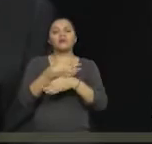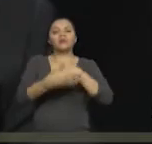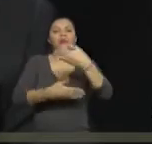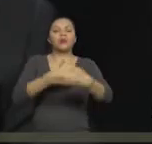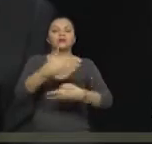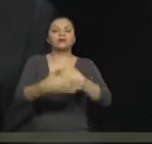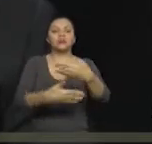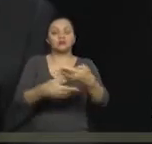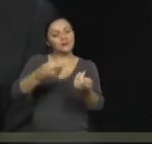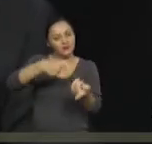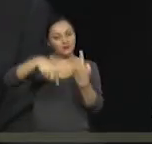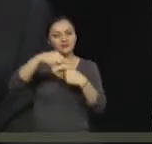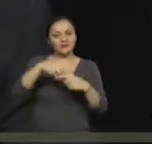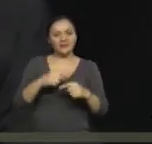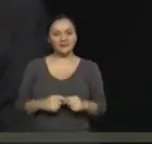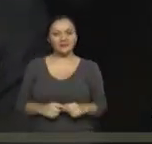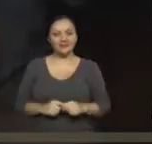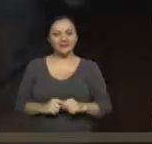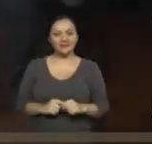procedimiento. Volvemos enseguida.